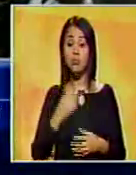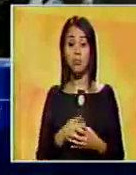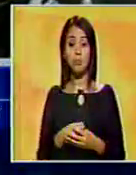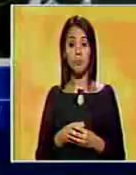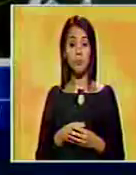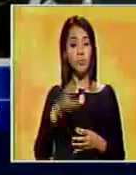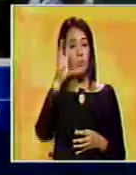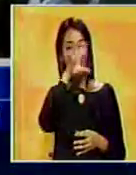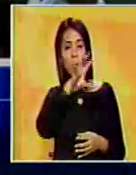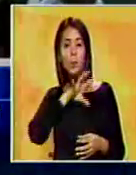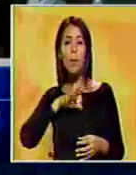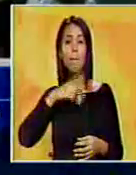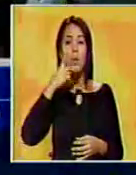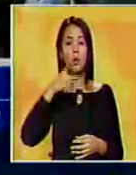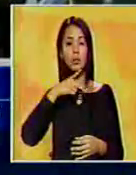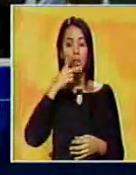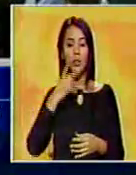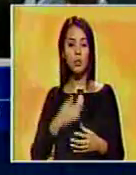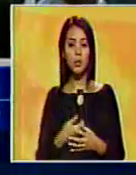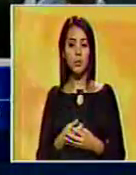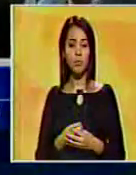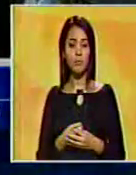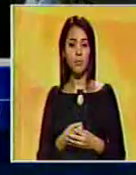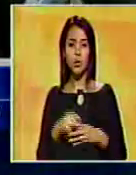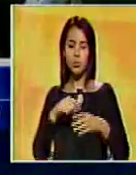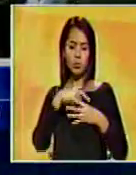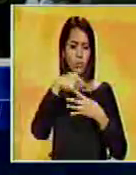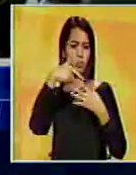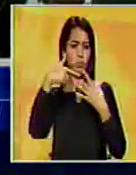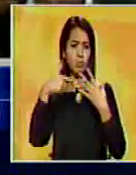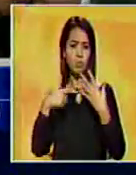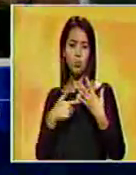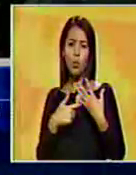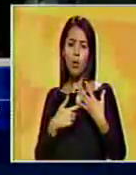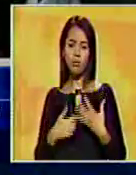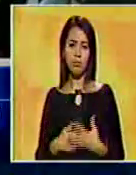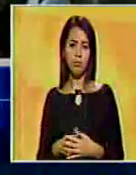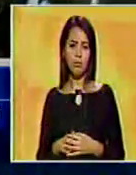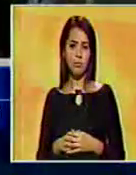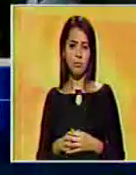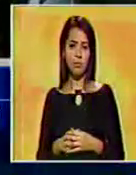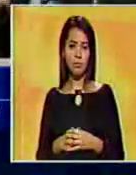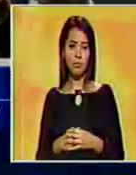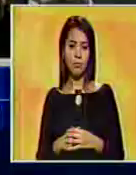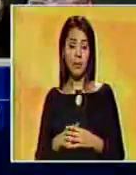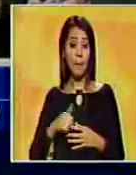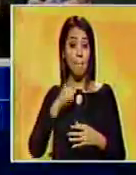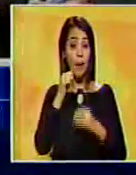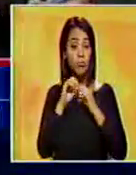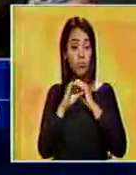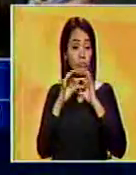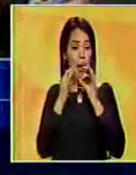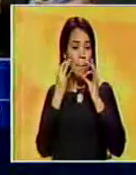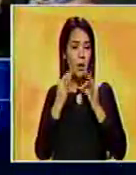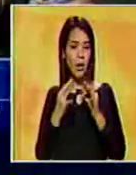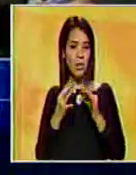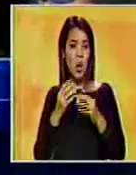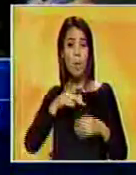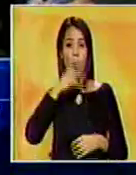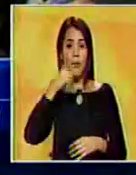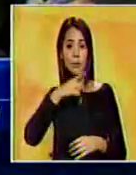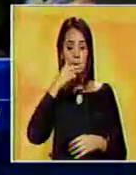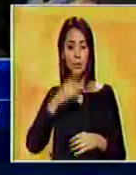hoy es un mapa plural, hegemonizado con una mayoría nítida de nuestro partido,